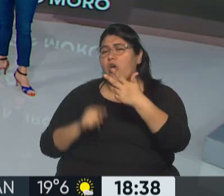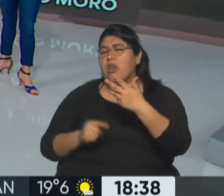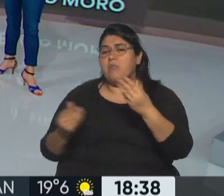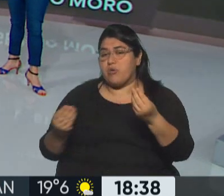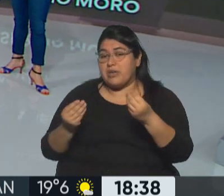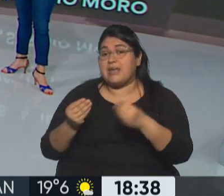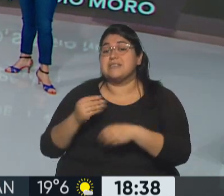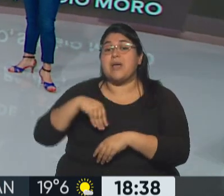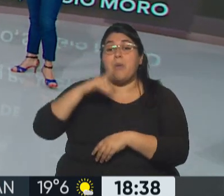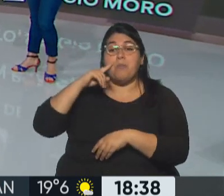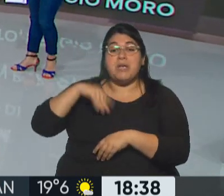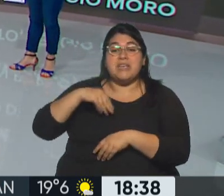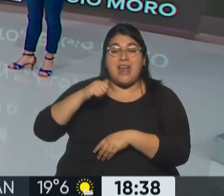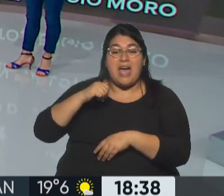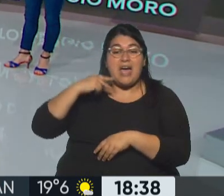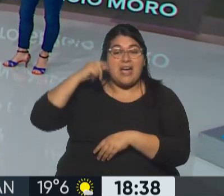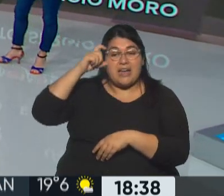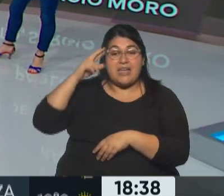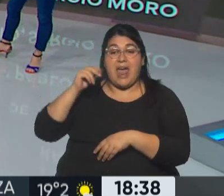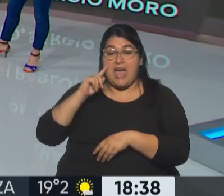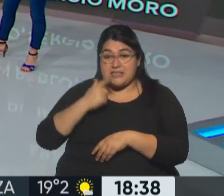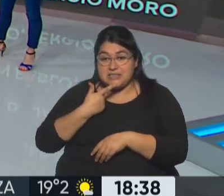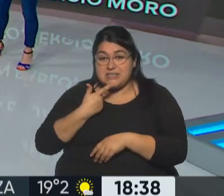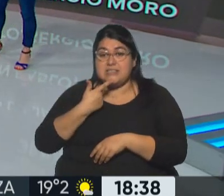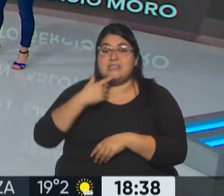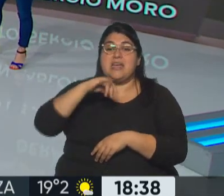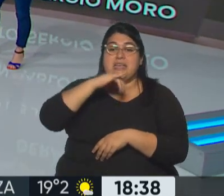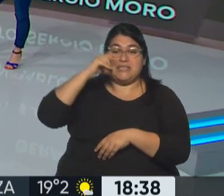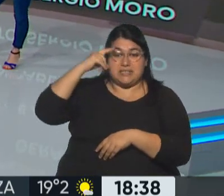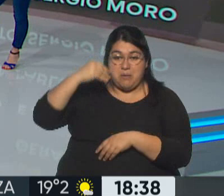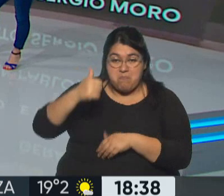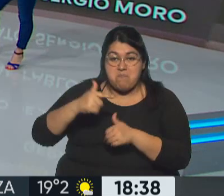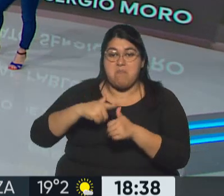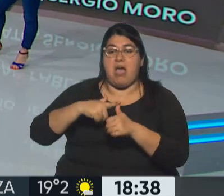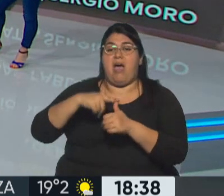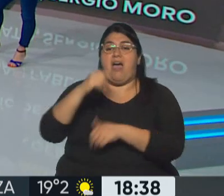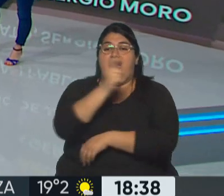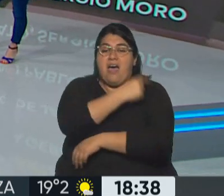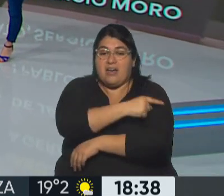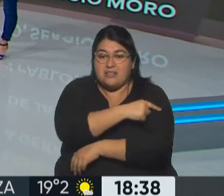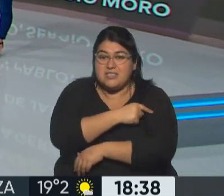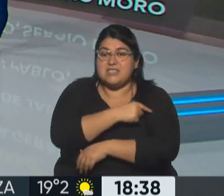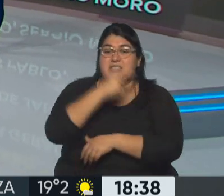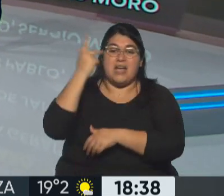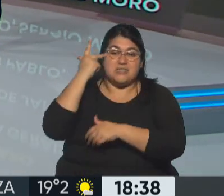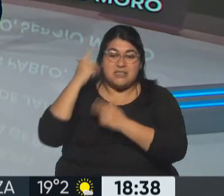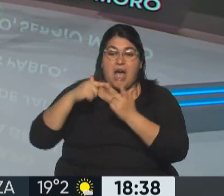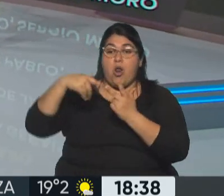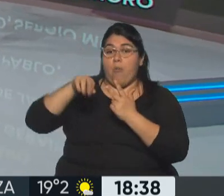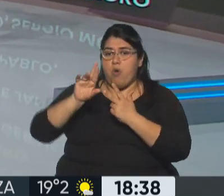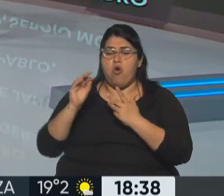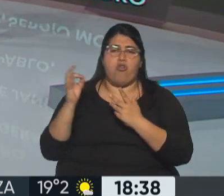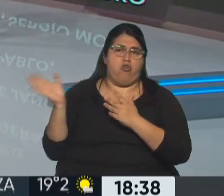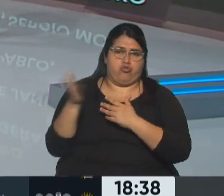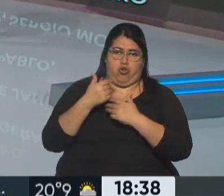Río de Janeiro y San Pablo son los tres colegios electorales más grandes. Y de hecho fue donde Lula no ha hecho una buena elección, de hecho en